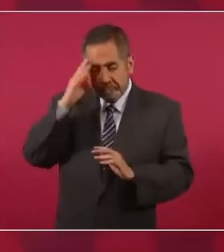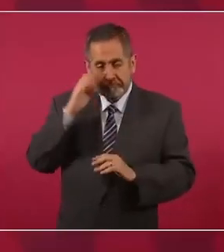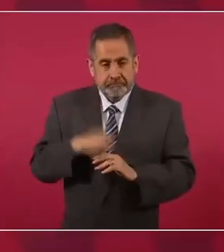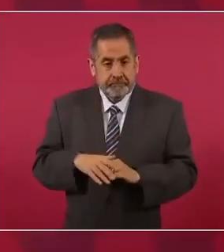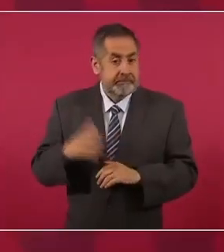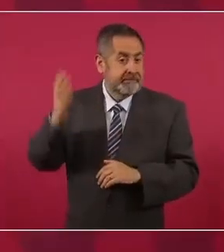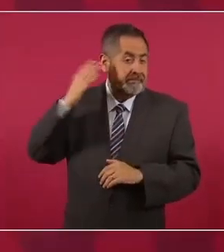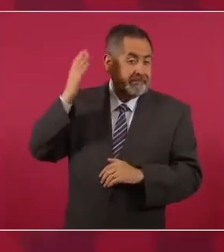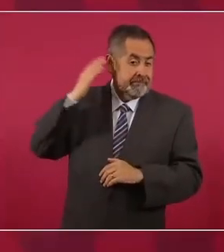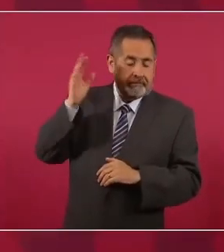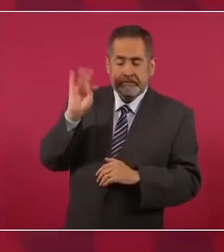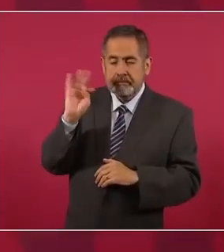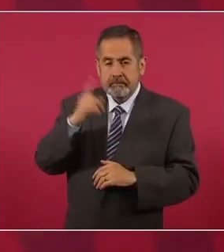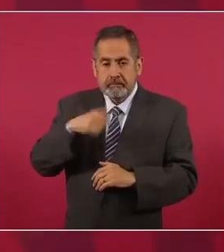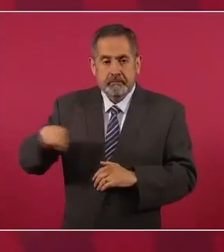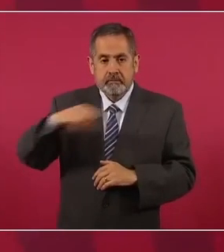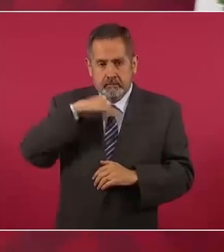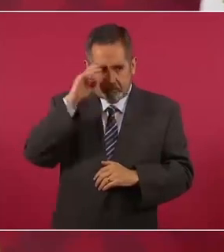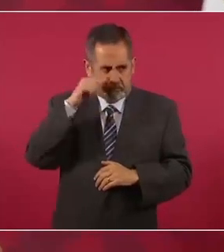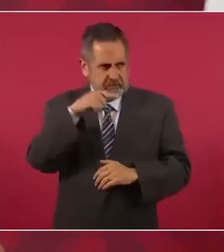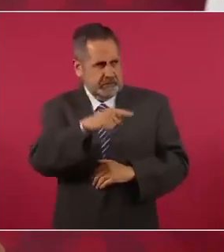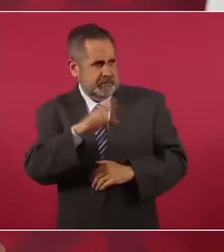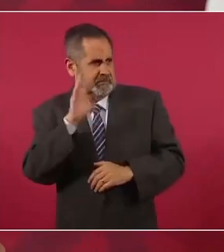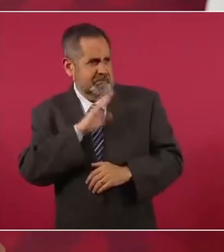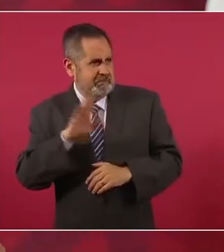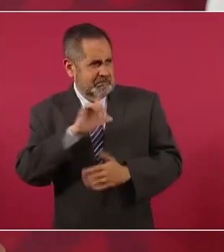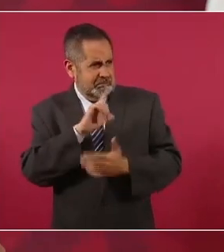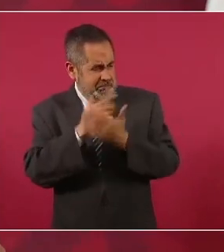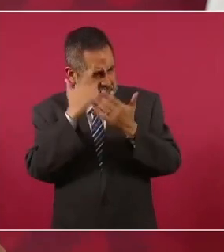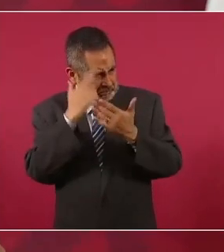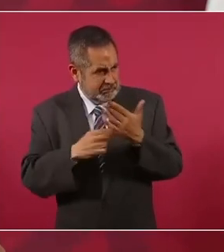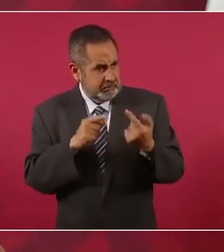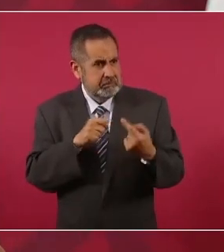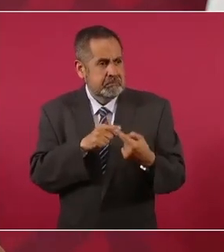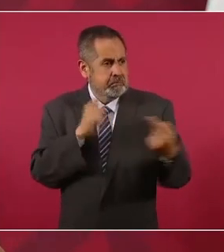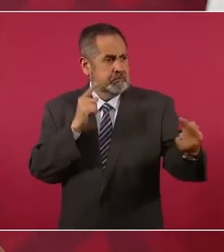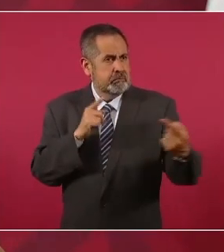incluso que era ilegal ser opositor,